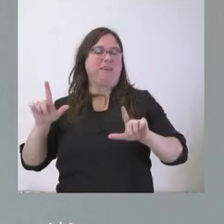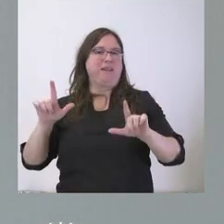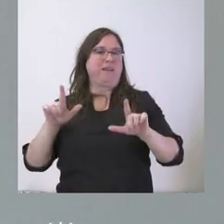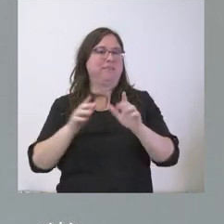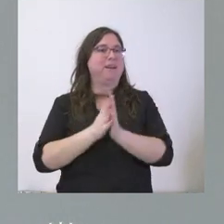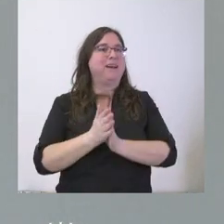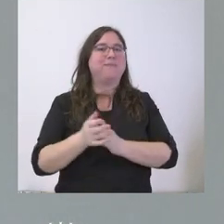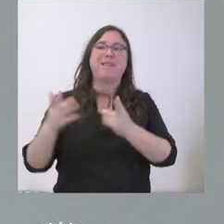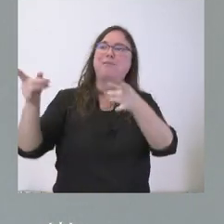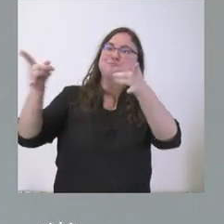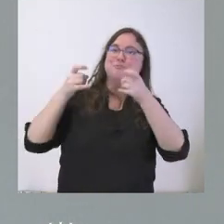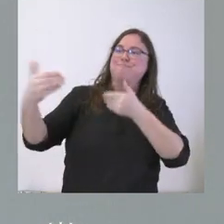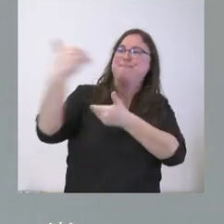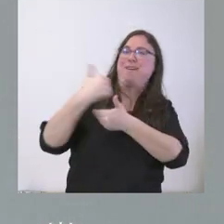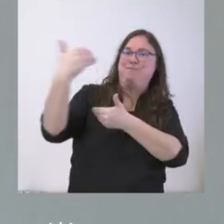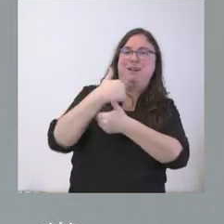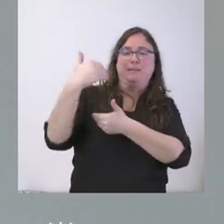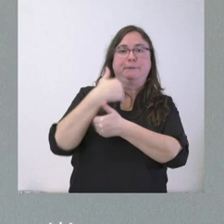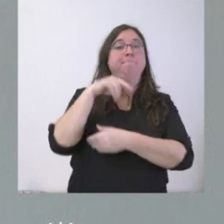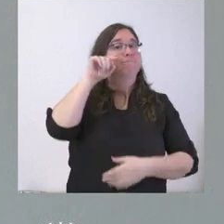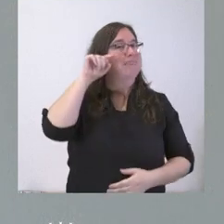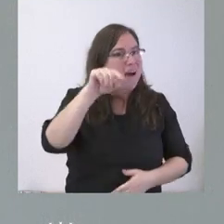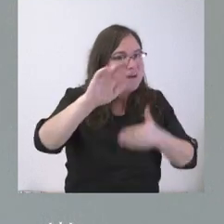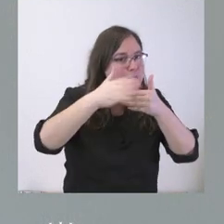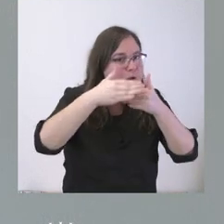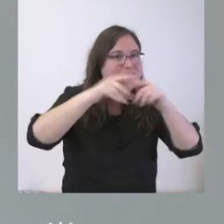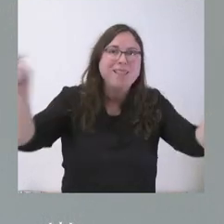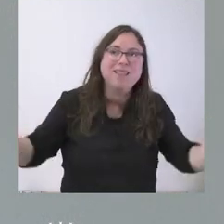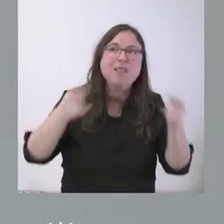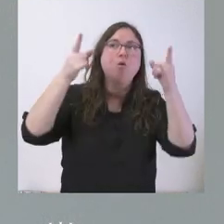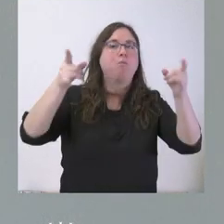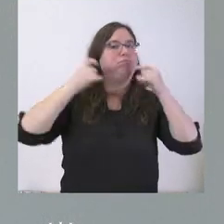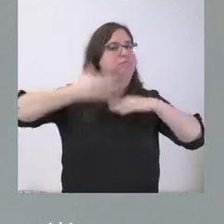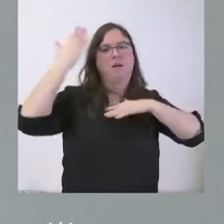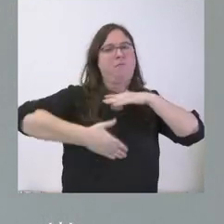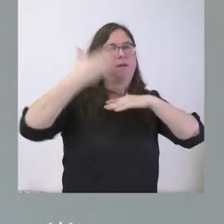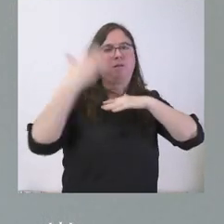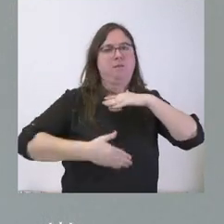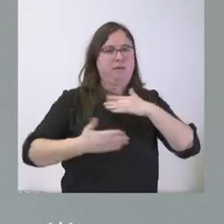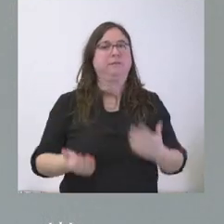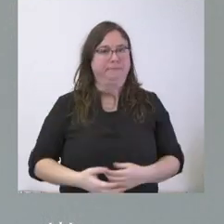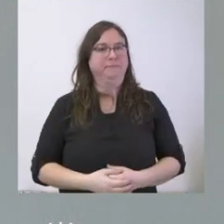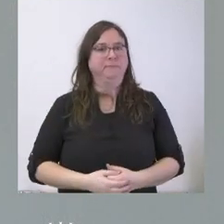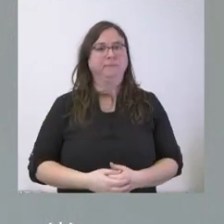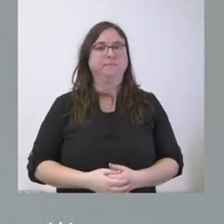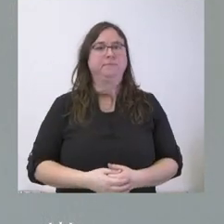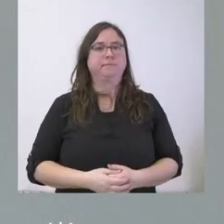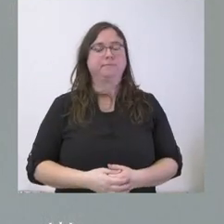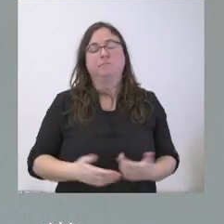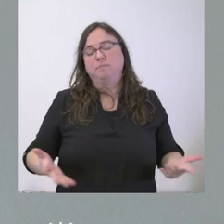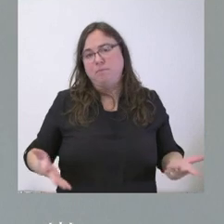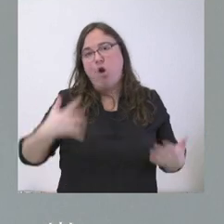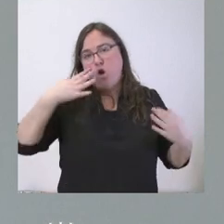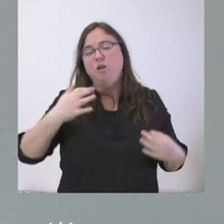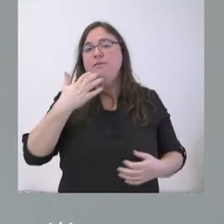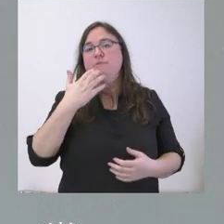a la entrada y al consumo. Lógicamente, es ahí sobre donde hay que actuar estableciendo todo tipo de limitaciones. Naturalmente, cuando uno